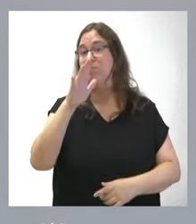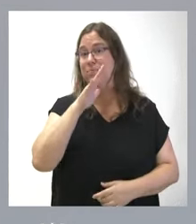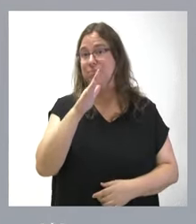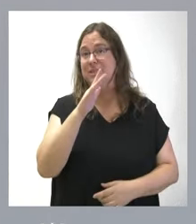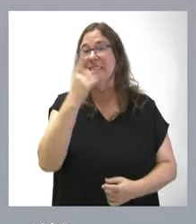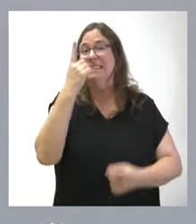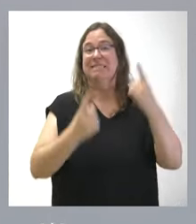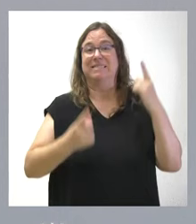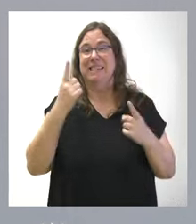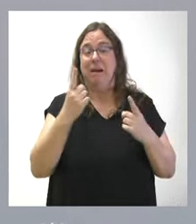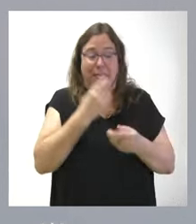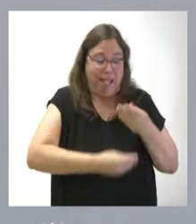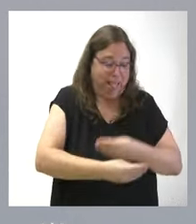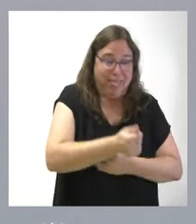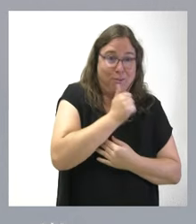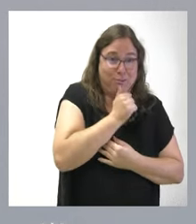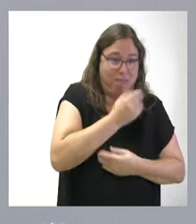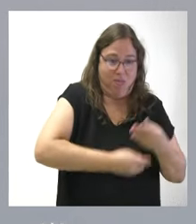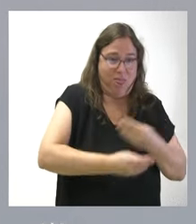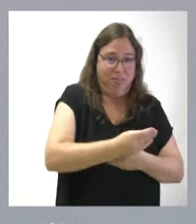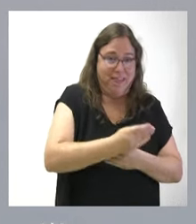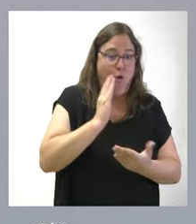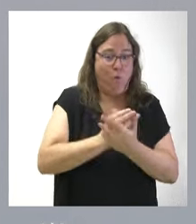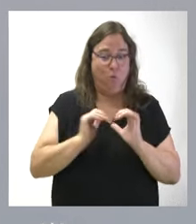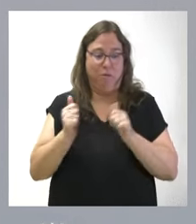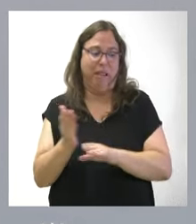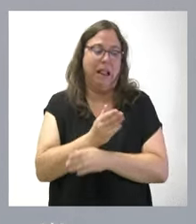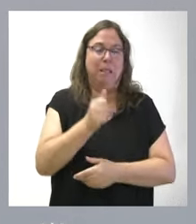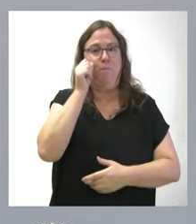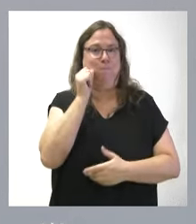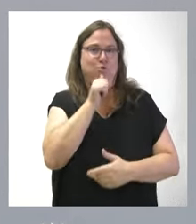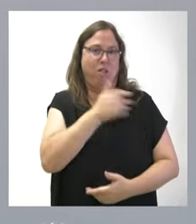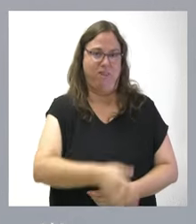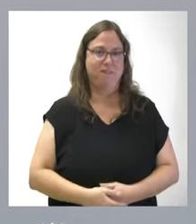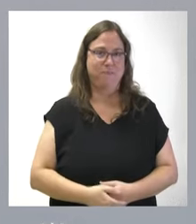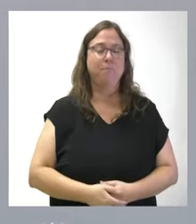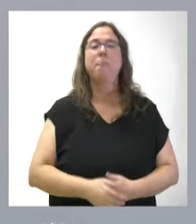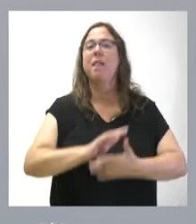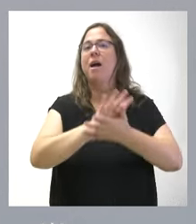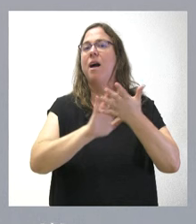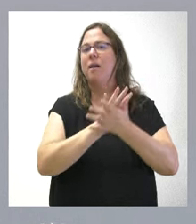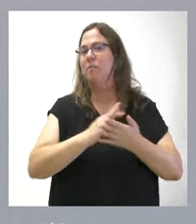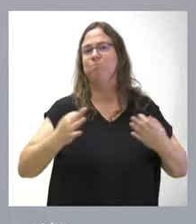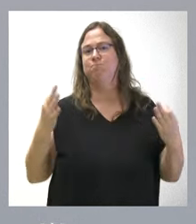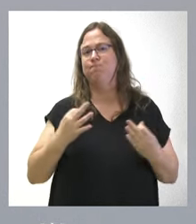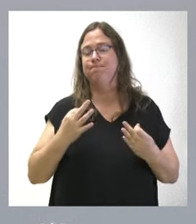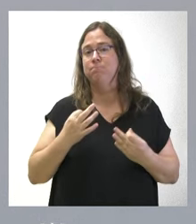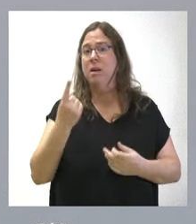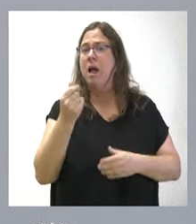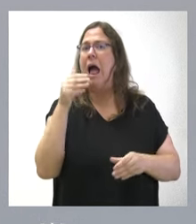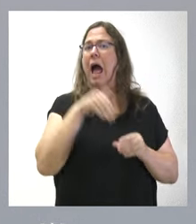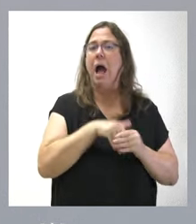a veces ni siquiera han nacido cuando se ha iniciado el curso lectivo. Estamos hablando de un ahorro